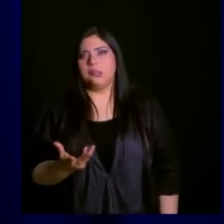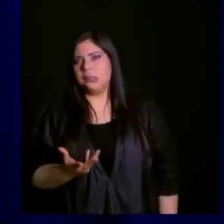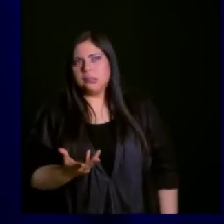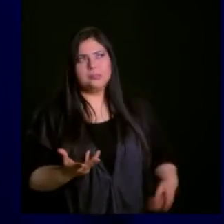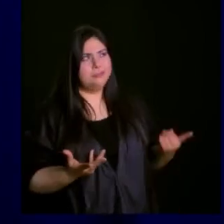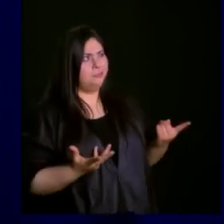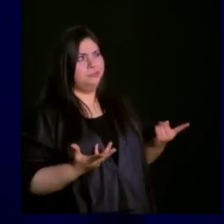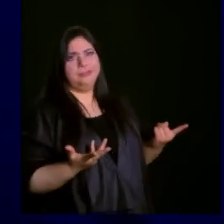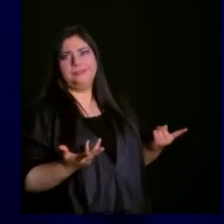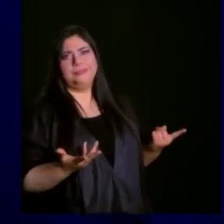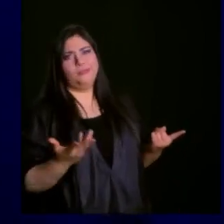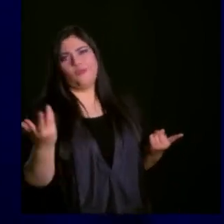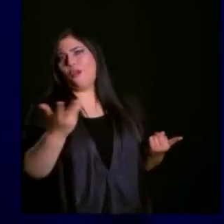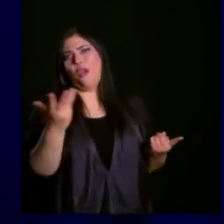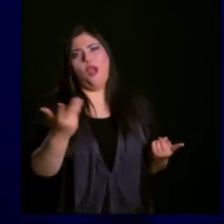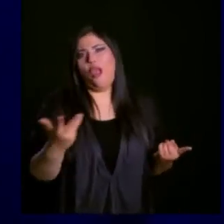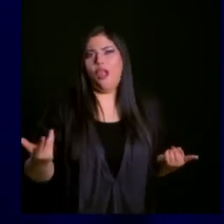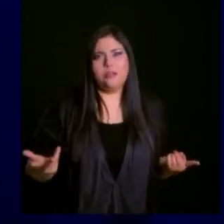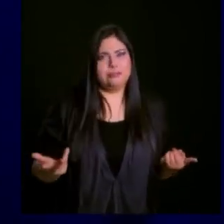Amén.